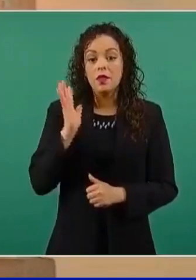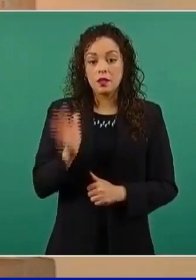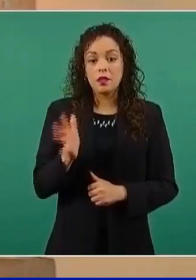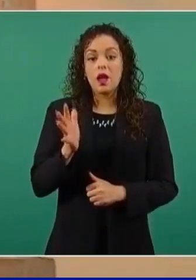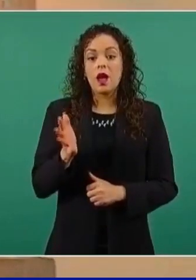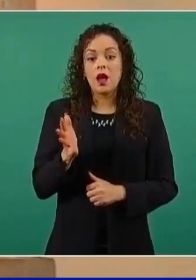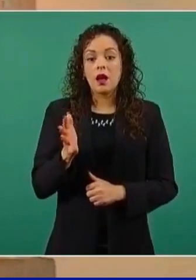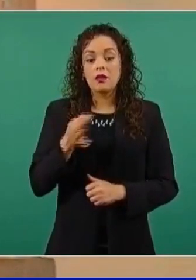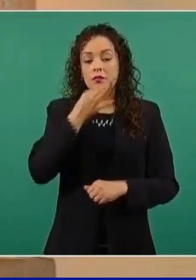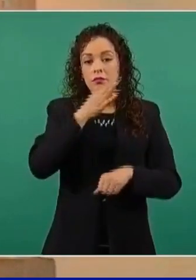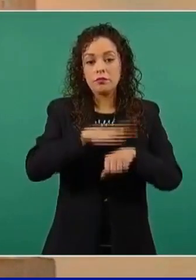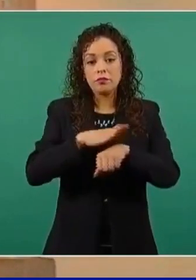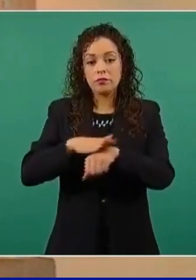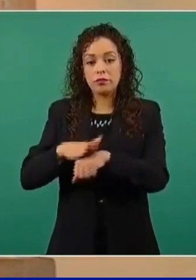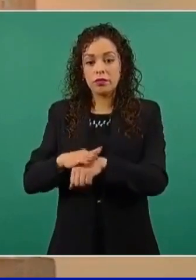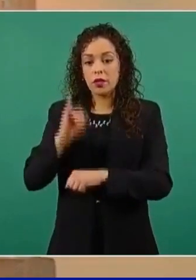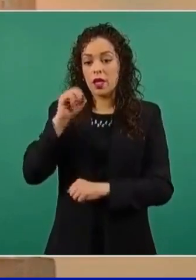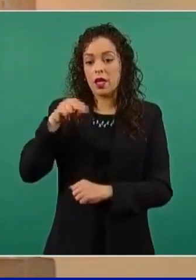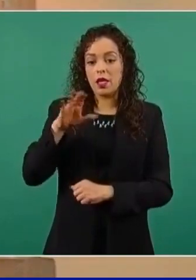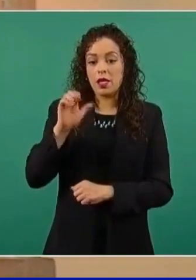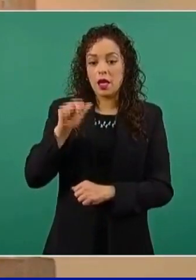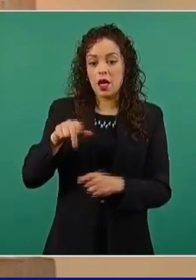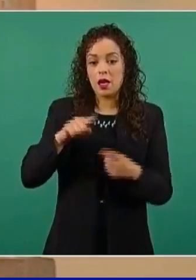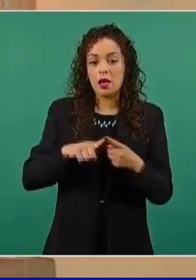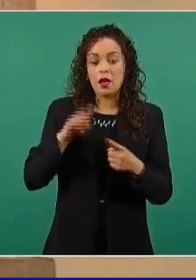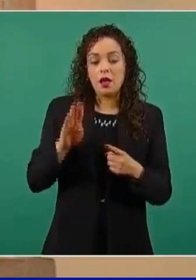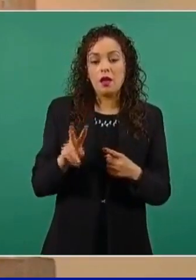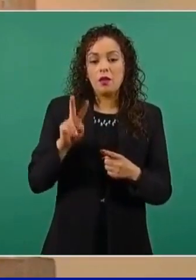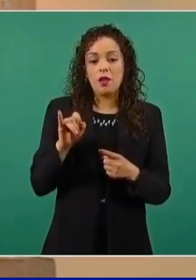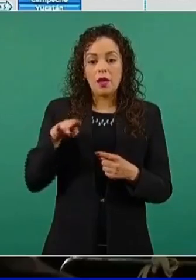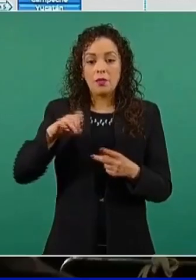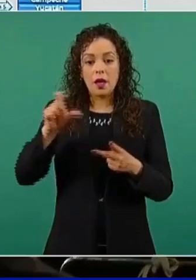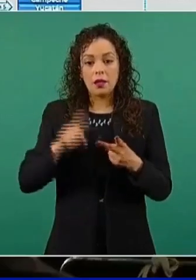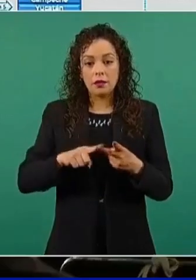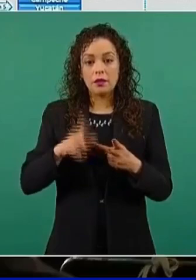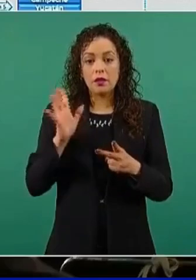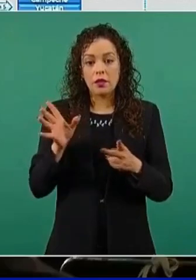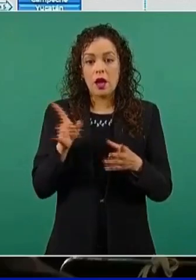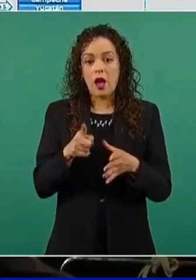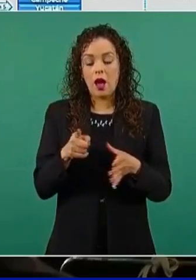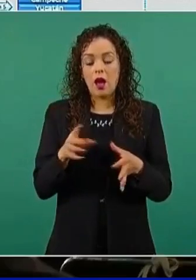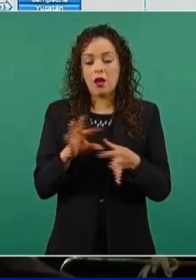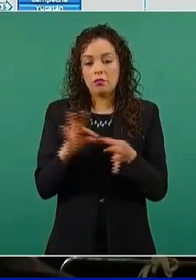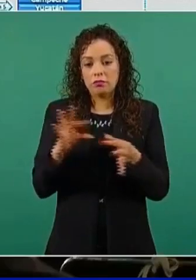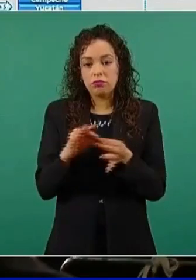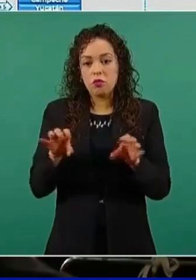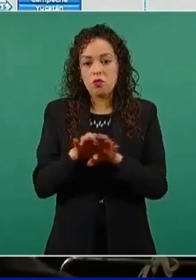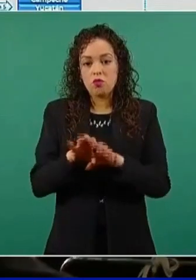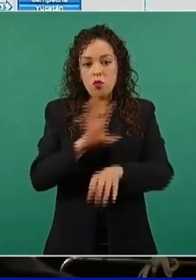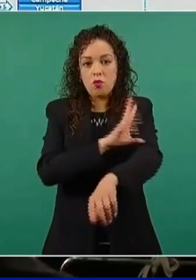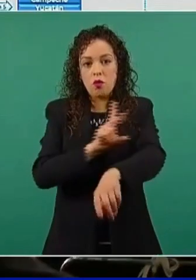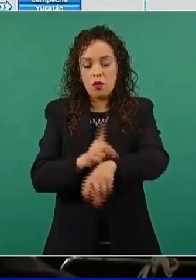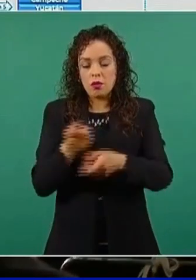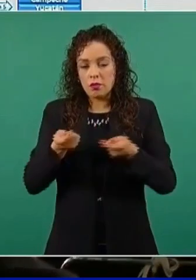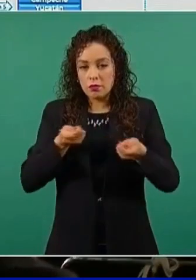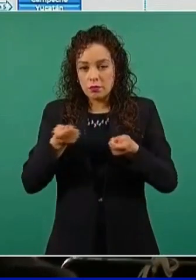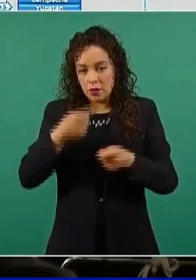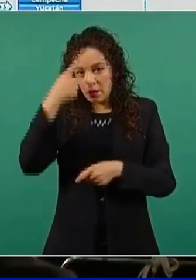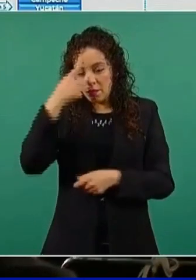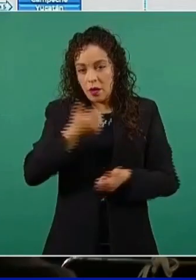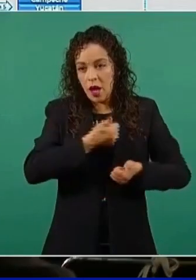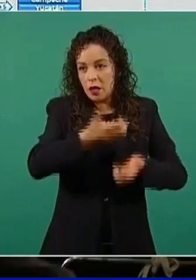en lo que Sincan y Virmex se reorganizaron y se pusieron a disposición para distribuir